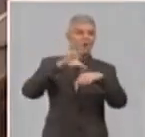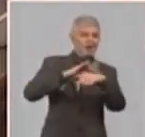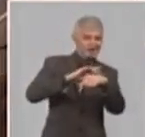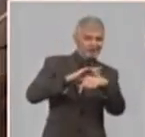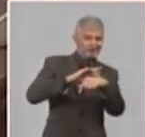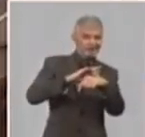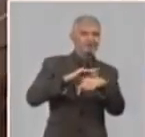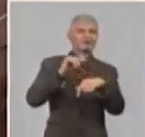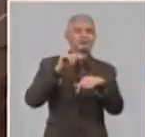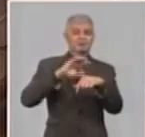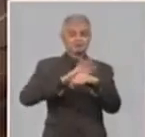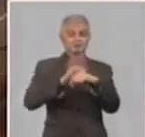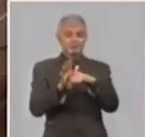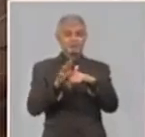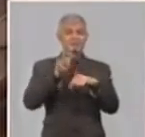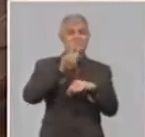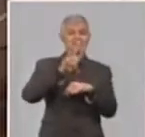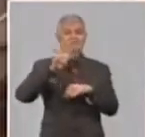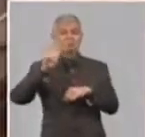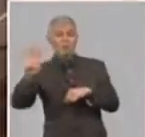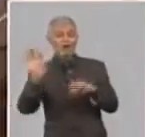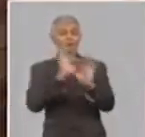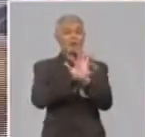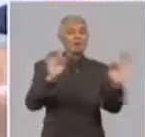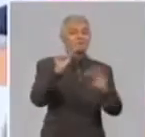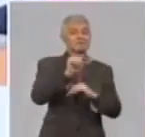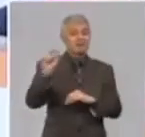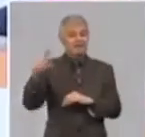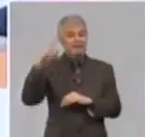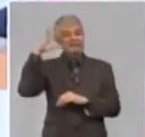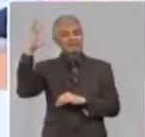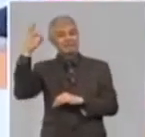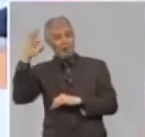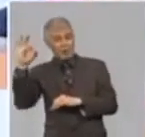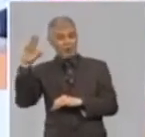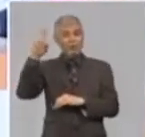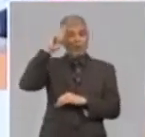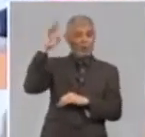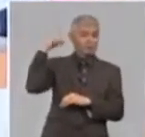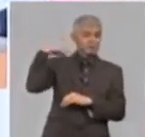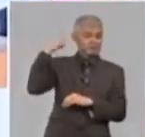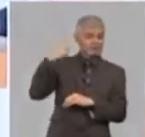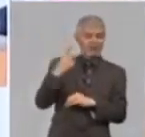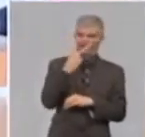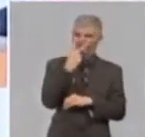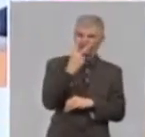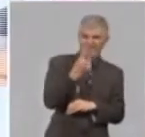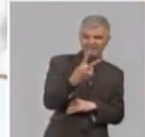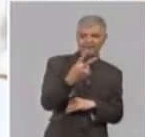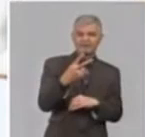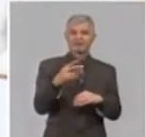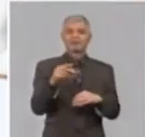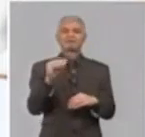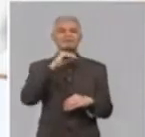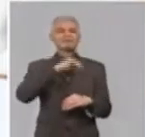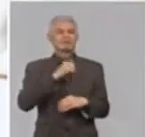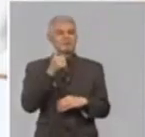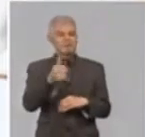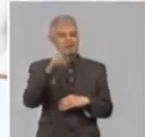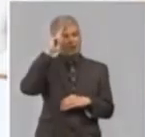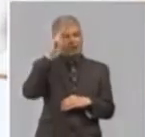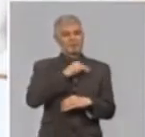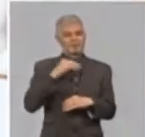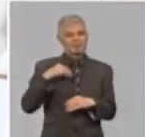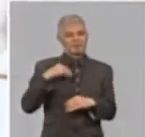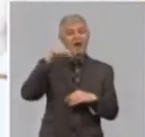En ellos, 34 especialistas entre psicólogos y psiquiatras vigilan por el bienestar emocional de quienes desde la zona roja libran esta